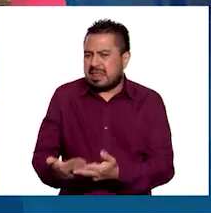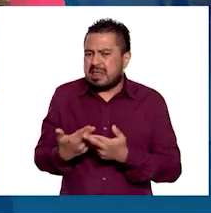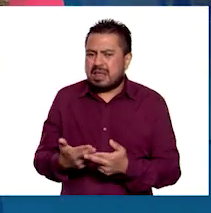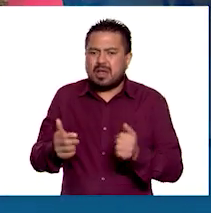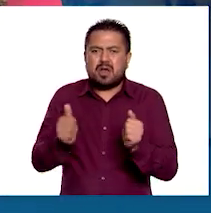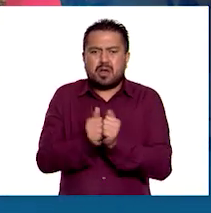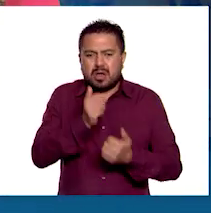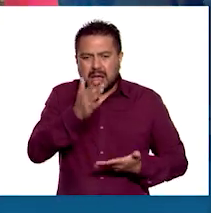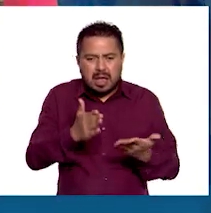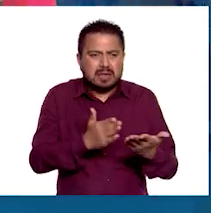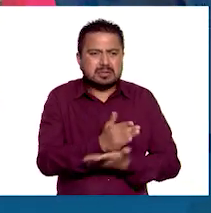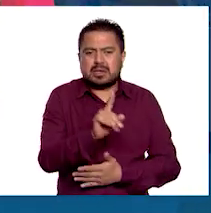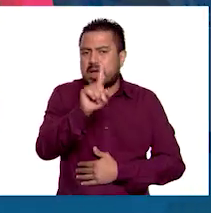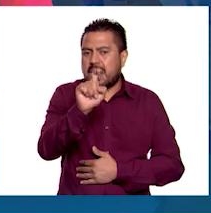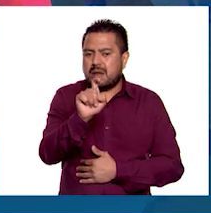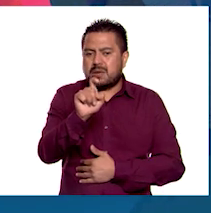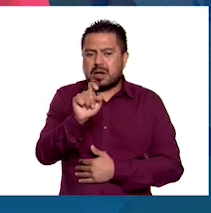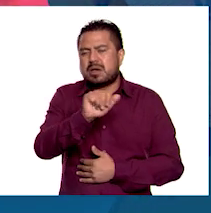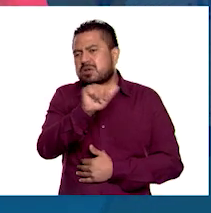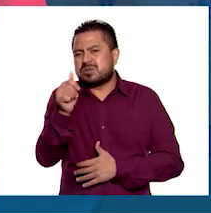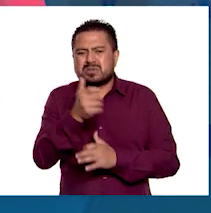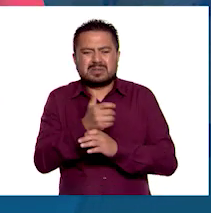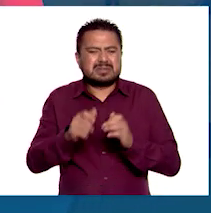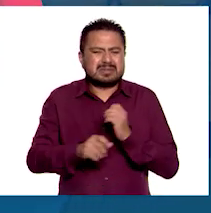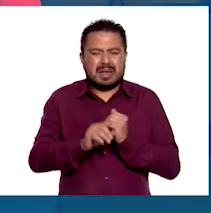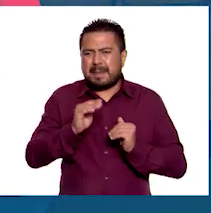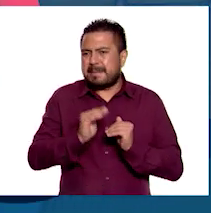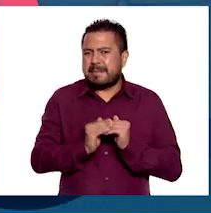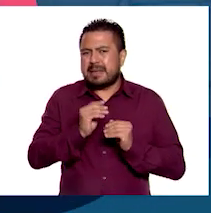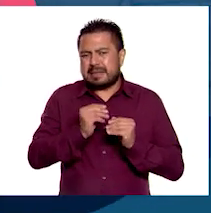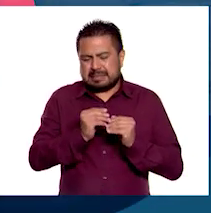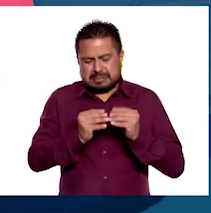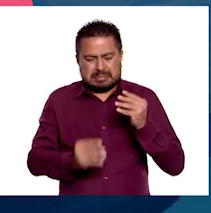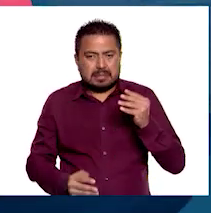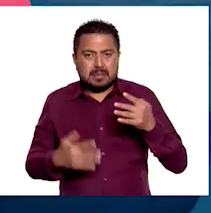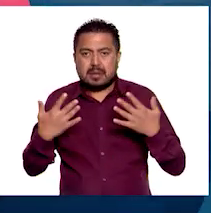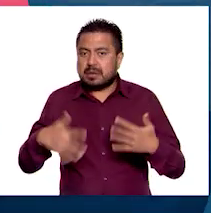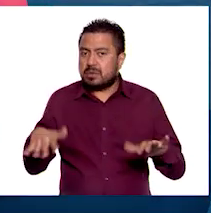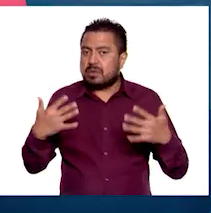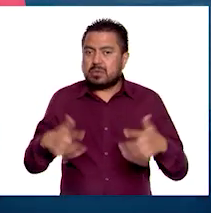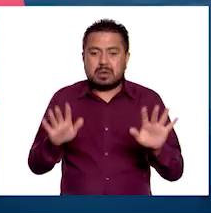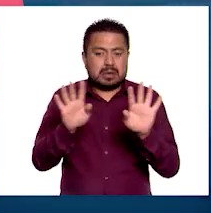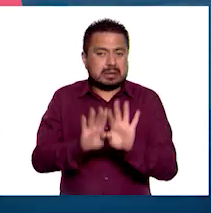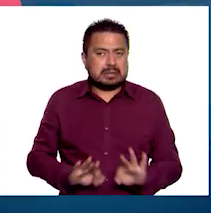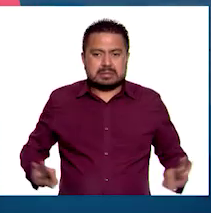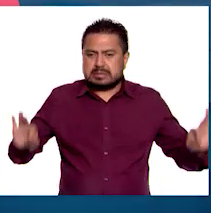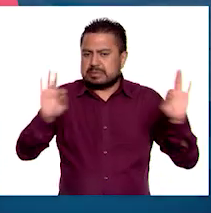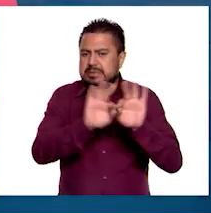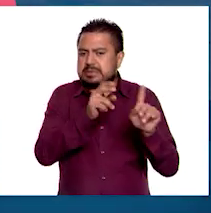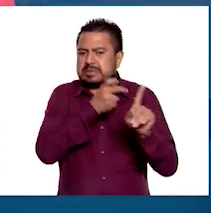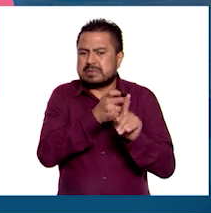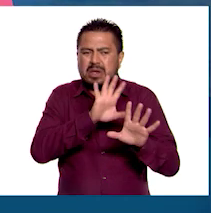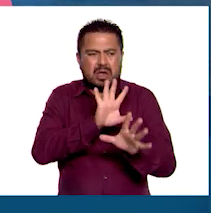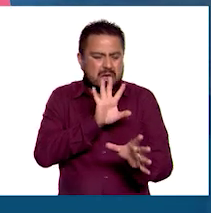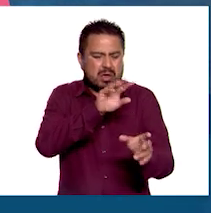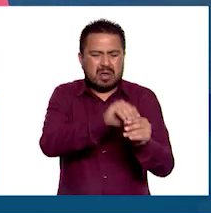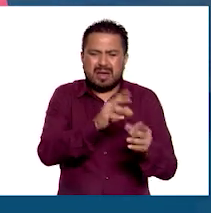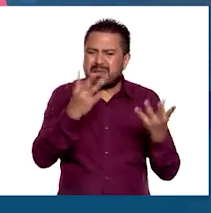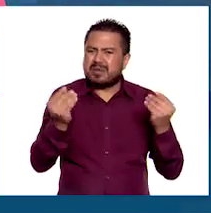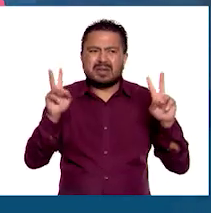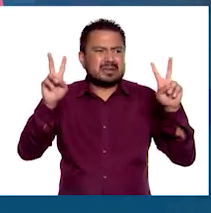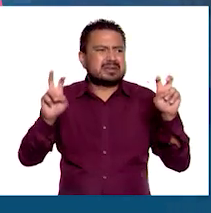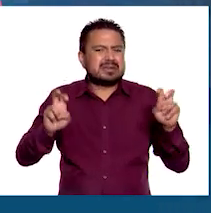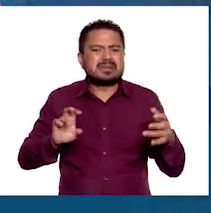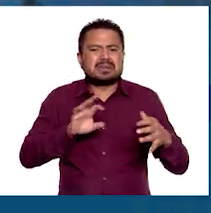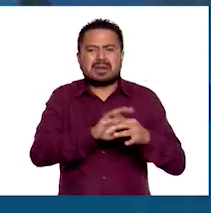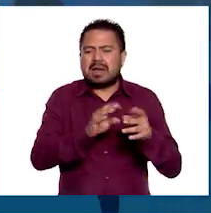con acceso a agua potable, entre otros muchos más. Bueno, qué importante es este índice. Engloba muchos temas que tienen